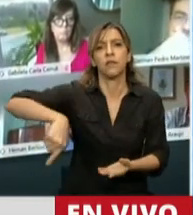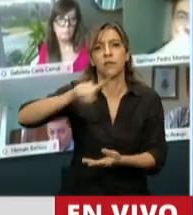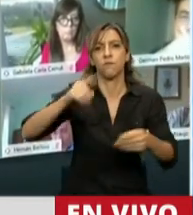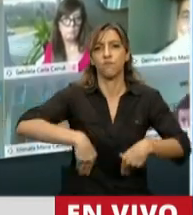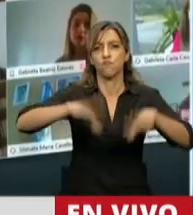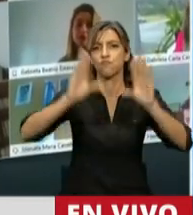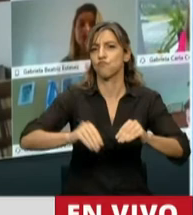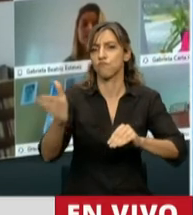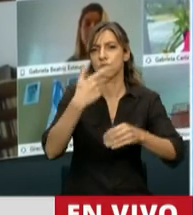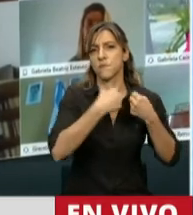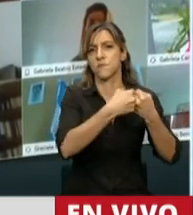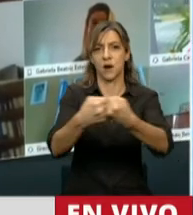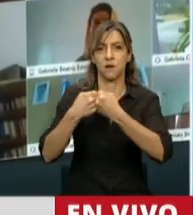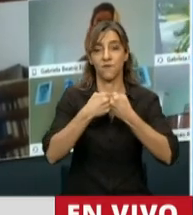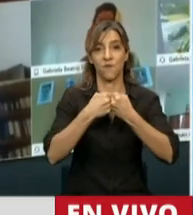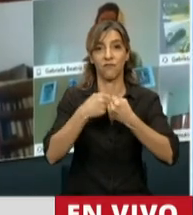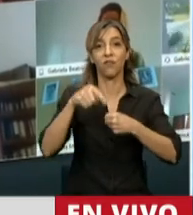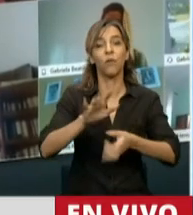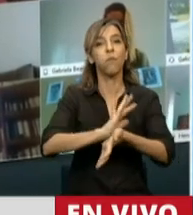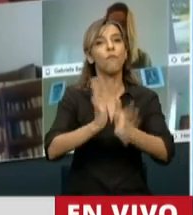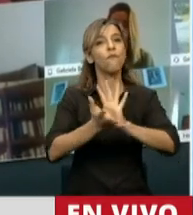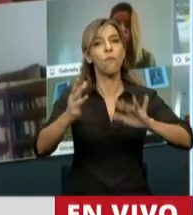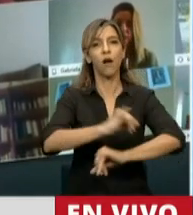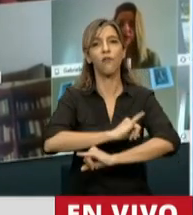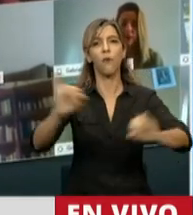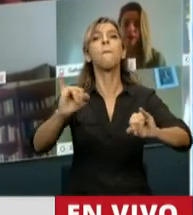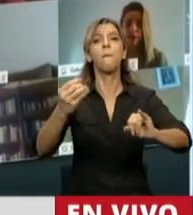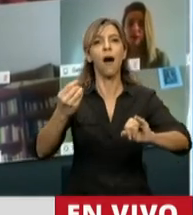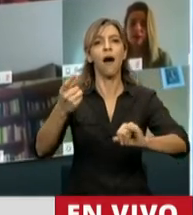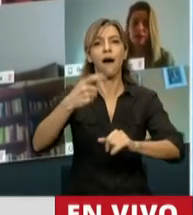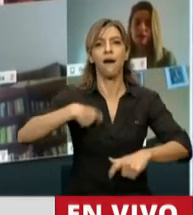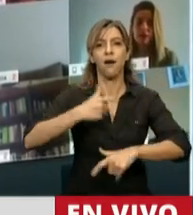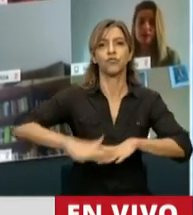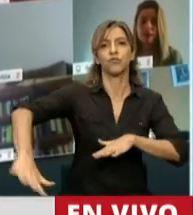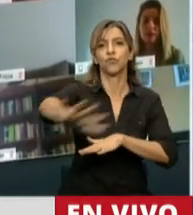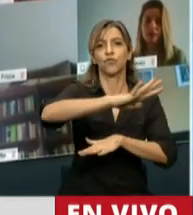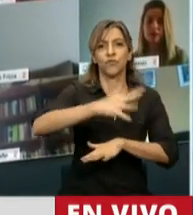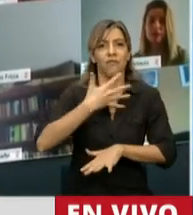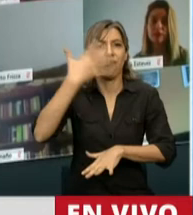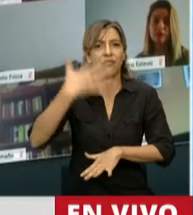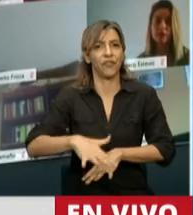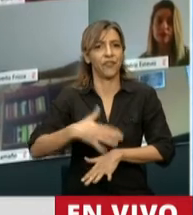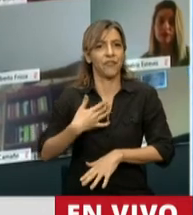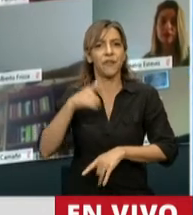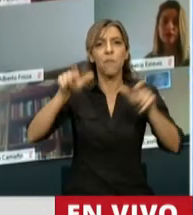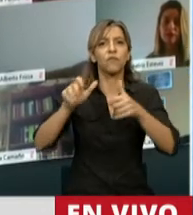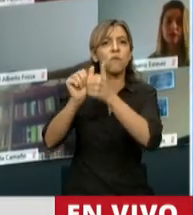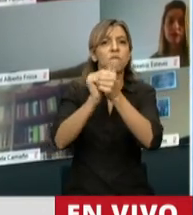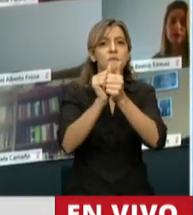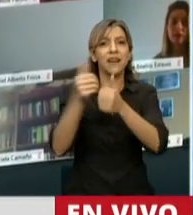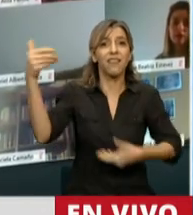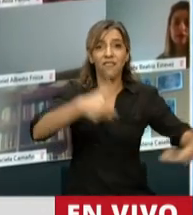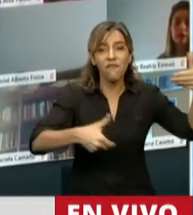que le damos también a la sociedad argentina, a los acreedores. Mire, este